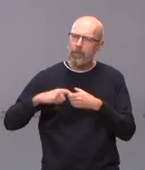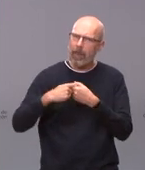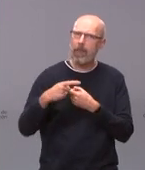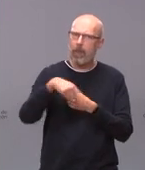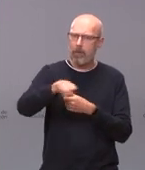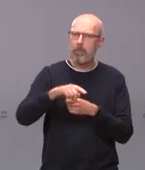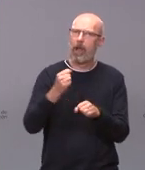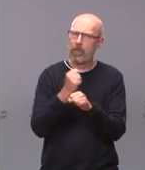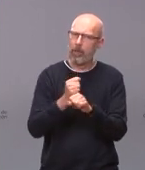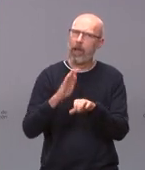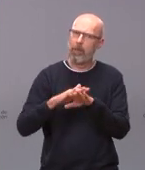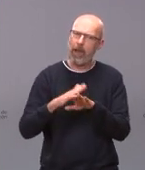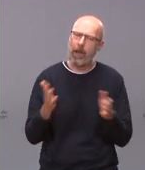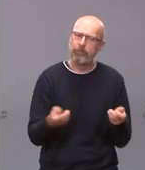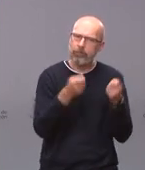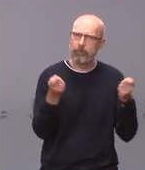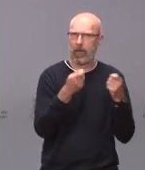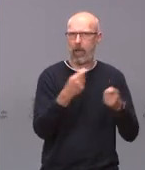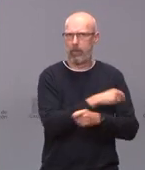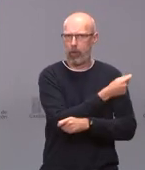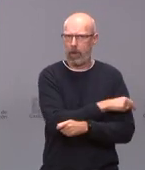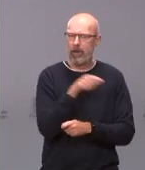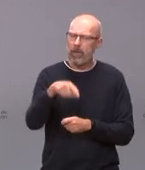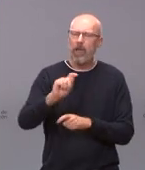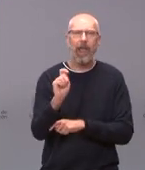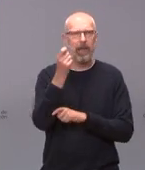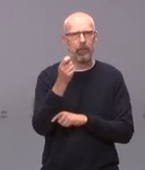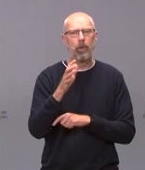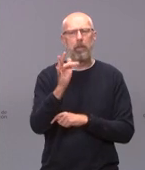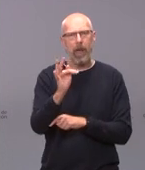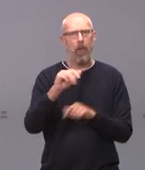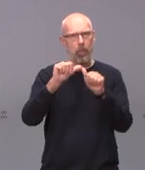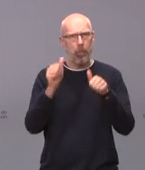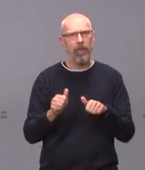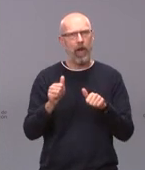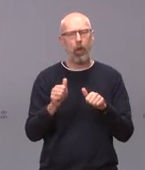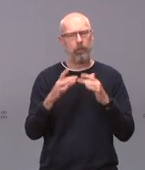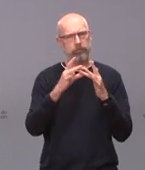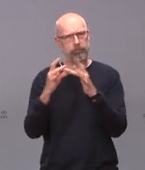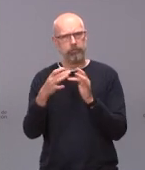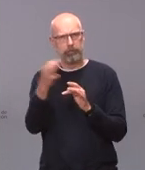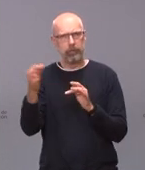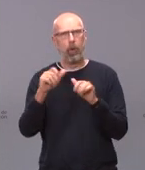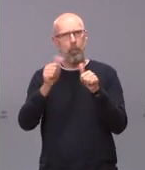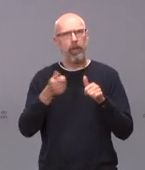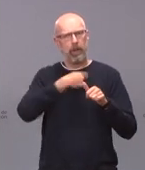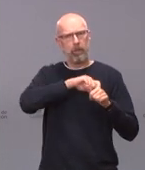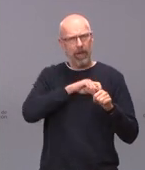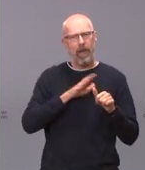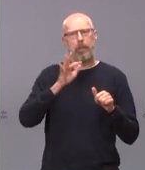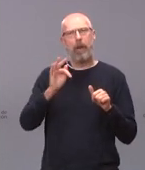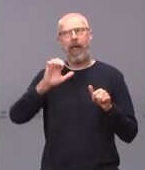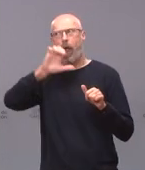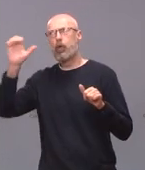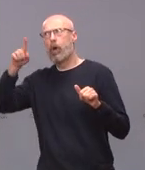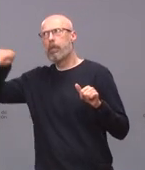éxito y un modelo. Un modelo no solo en el conjunto de nuestro país, también un modelo en Europa. Decirle que tenemos provincias, lo dijimos